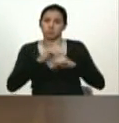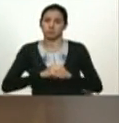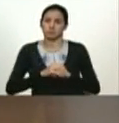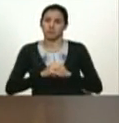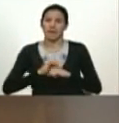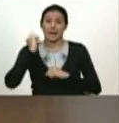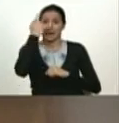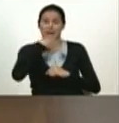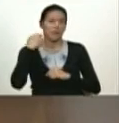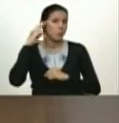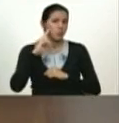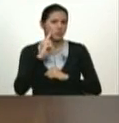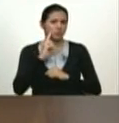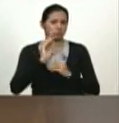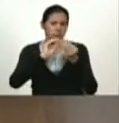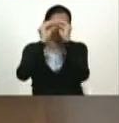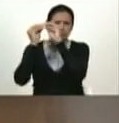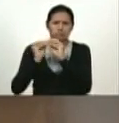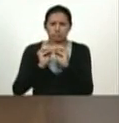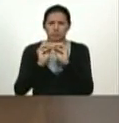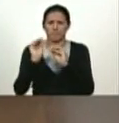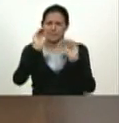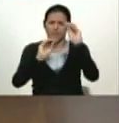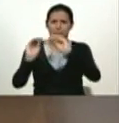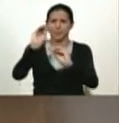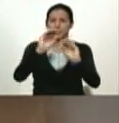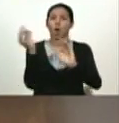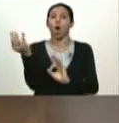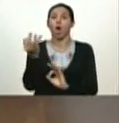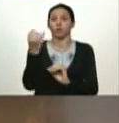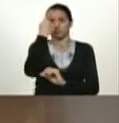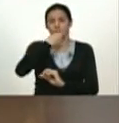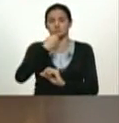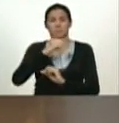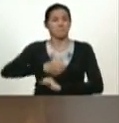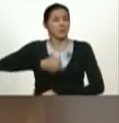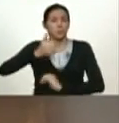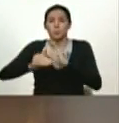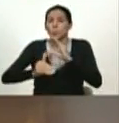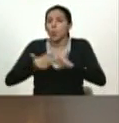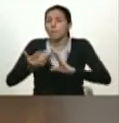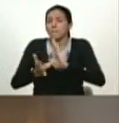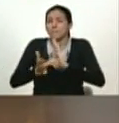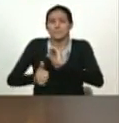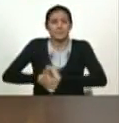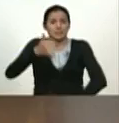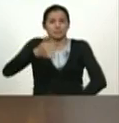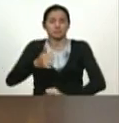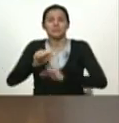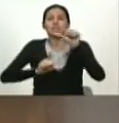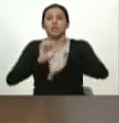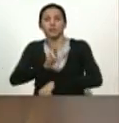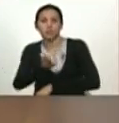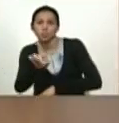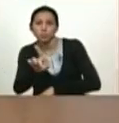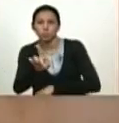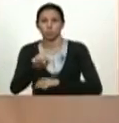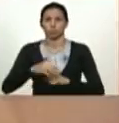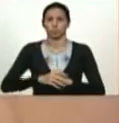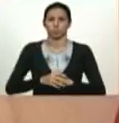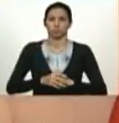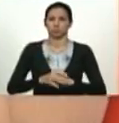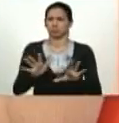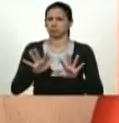rostro con equipos, los más avanzados, los más avanzados de este siglo XXI. Equipos